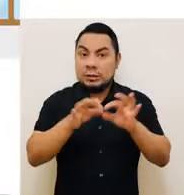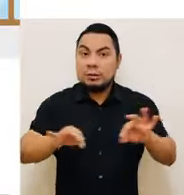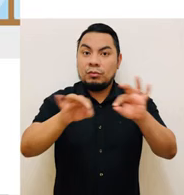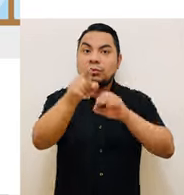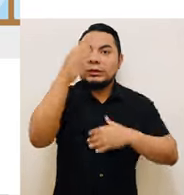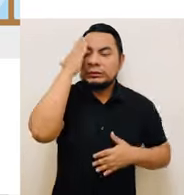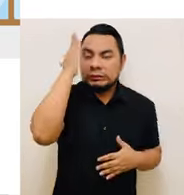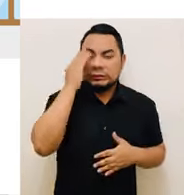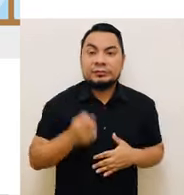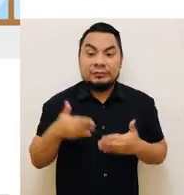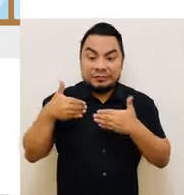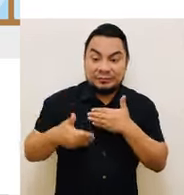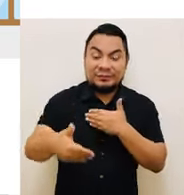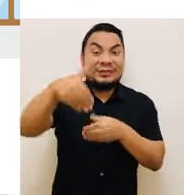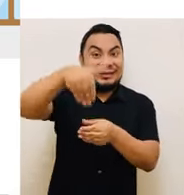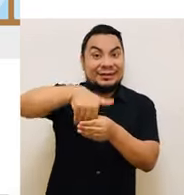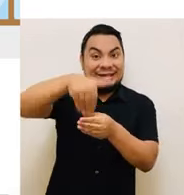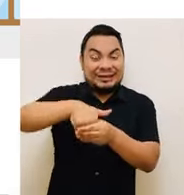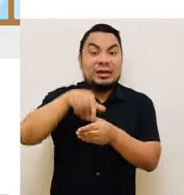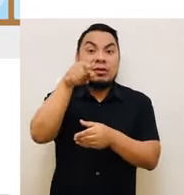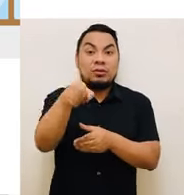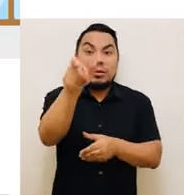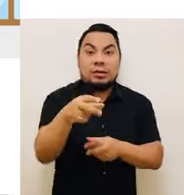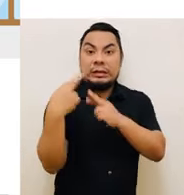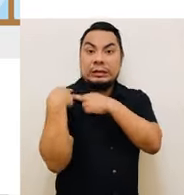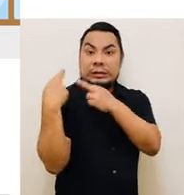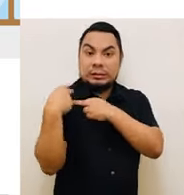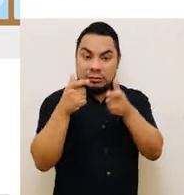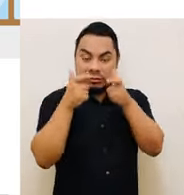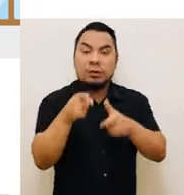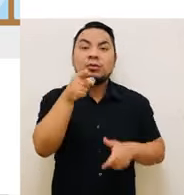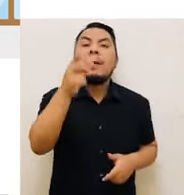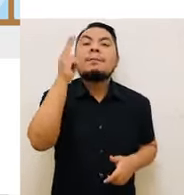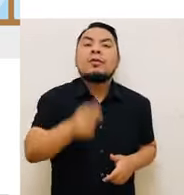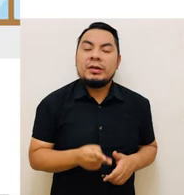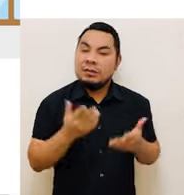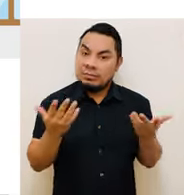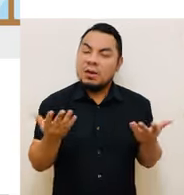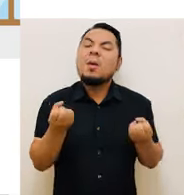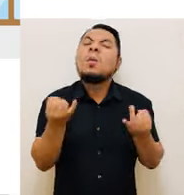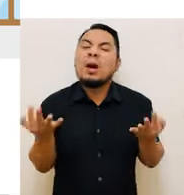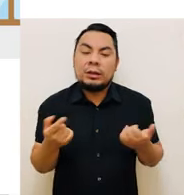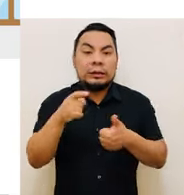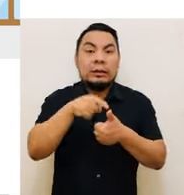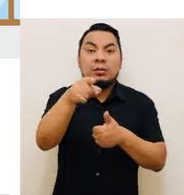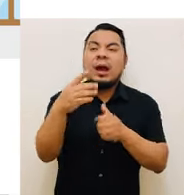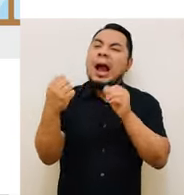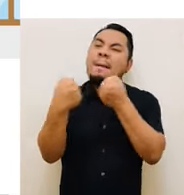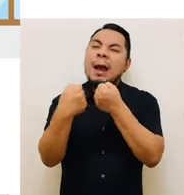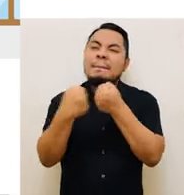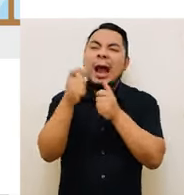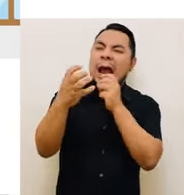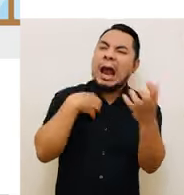en cuenta que en la jornada electoral, como personera o personero, tienes prohibido lo siguiente. Discutir con otra persona